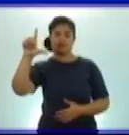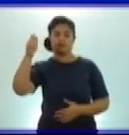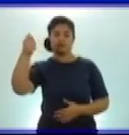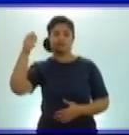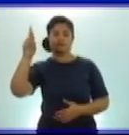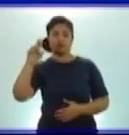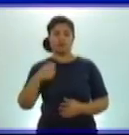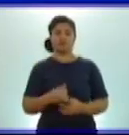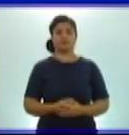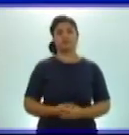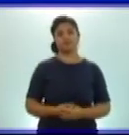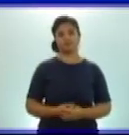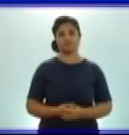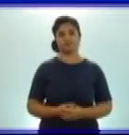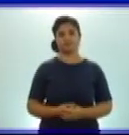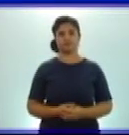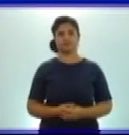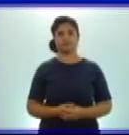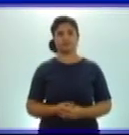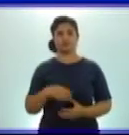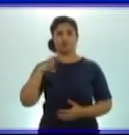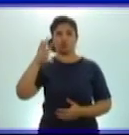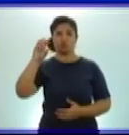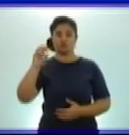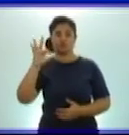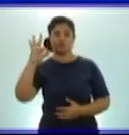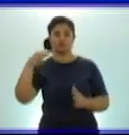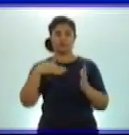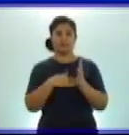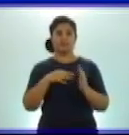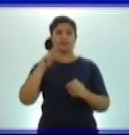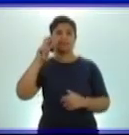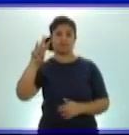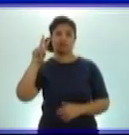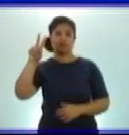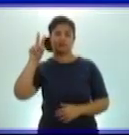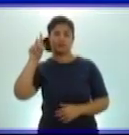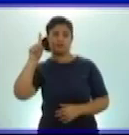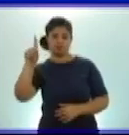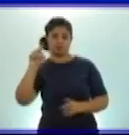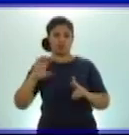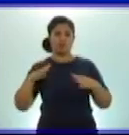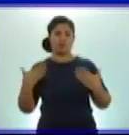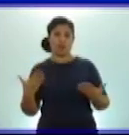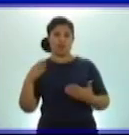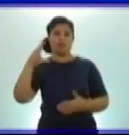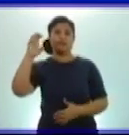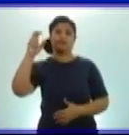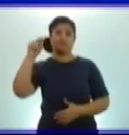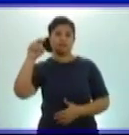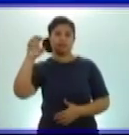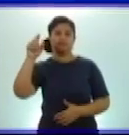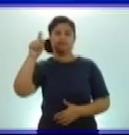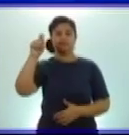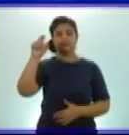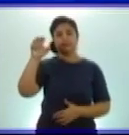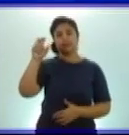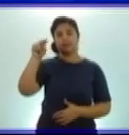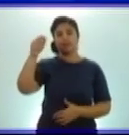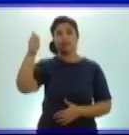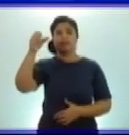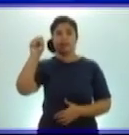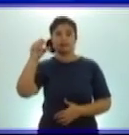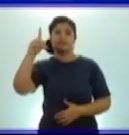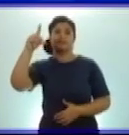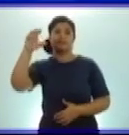las centenas de millar. Como estos ejercicios y muchos más van a encontrar en su libro de